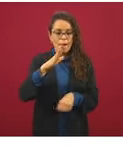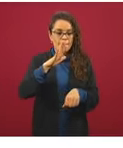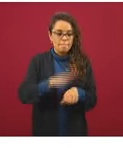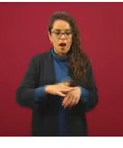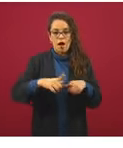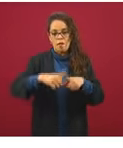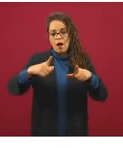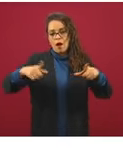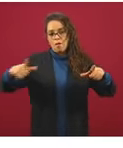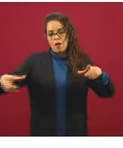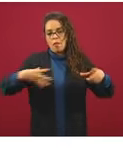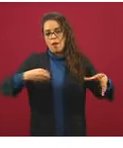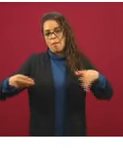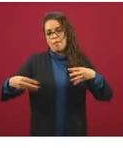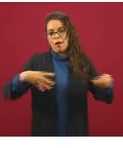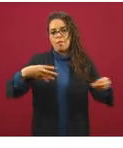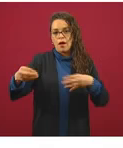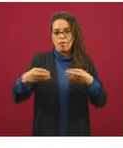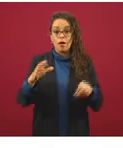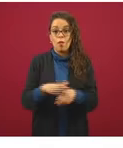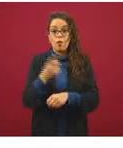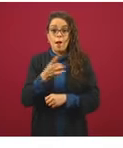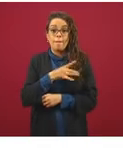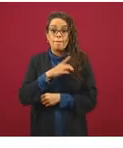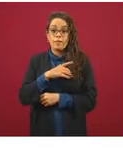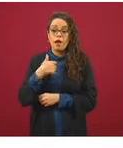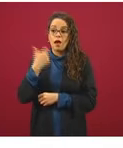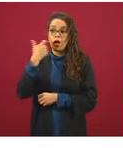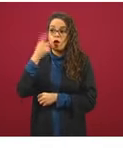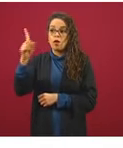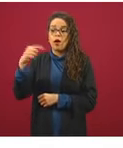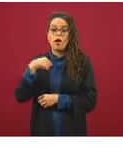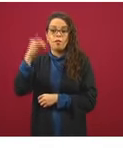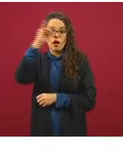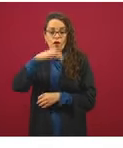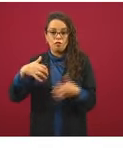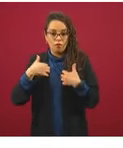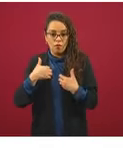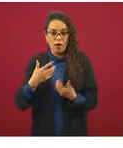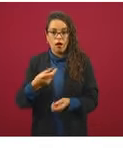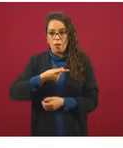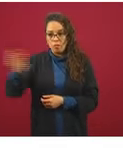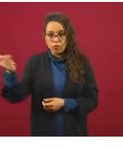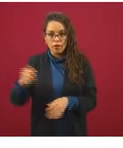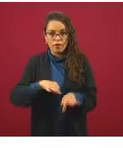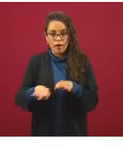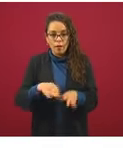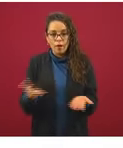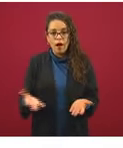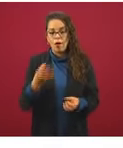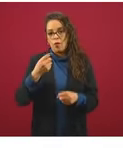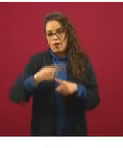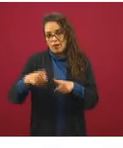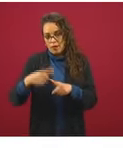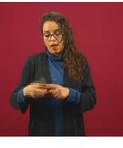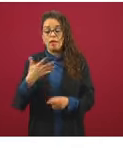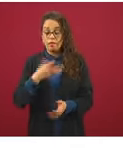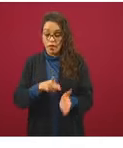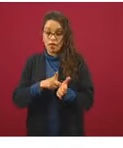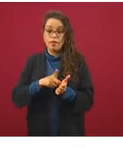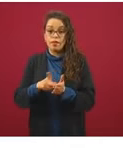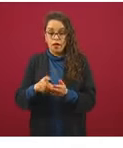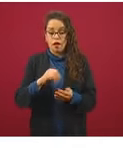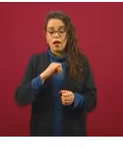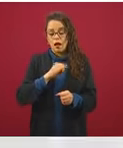por miedo a perder nuestro trabajo. Hay que cambiar esa cultura, tenemos derecho a las incapacidades y hay que ejercerlas